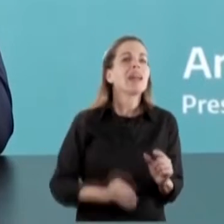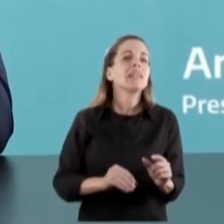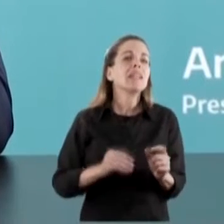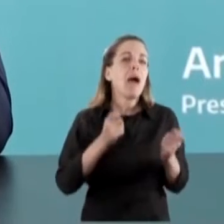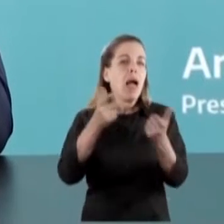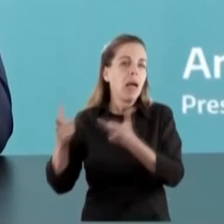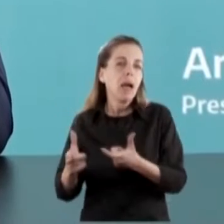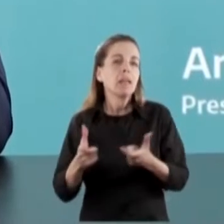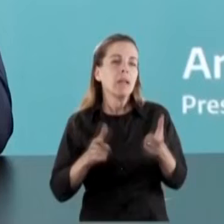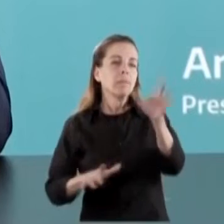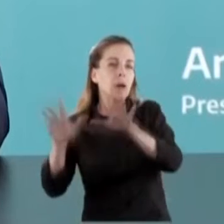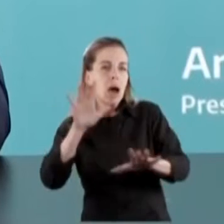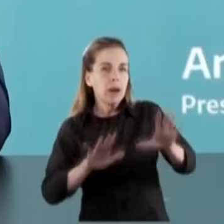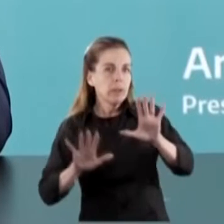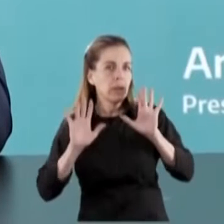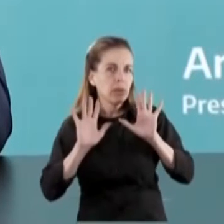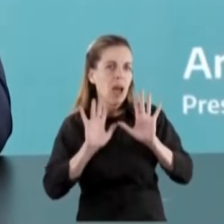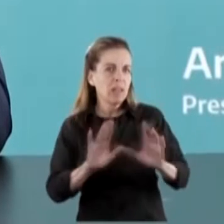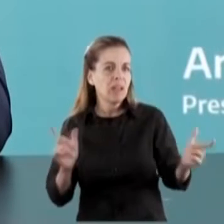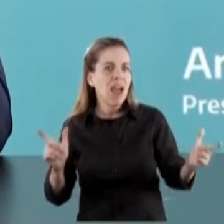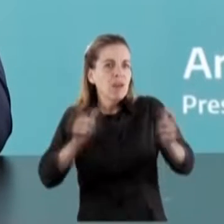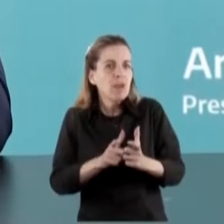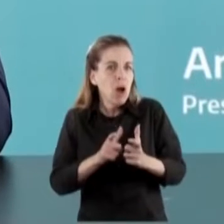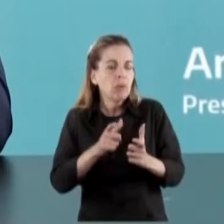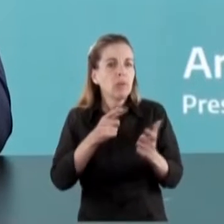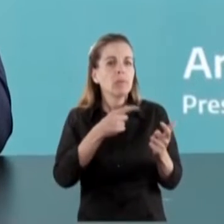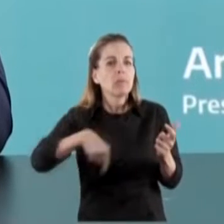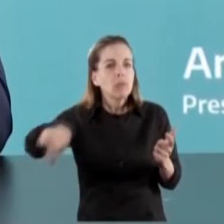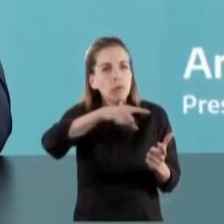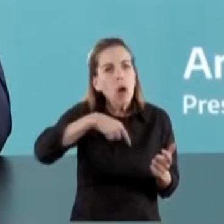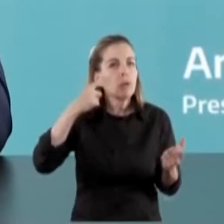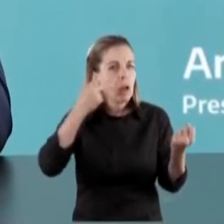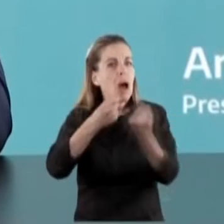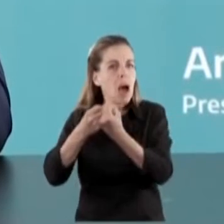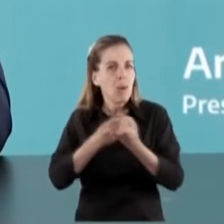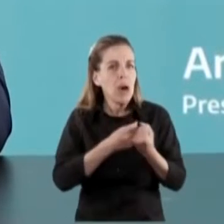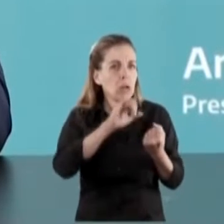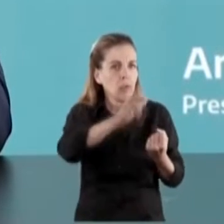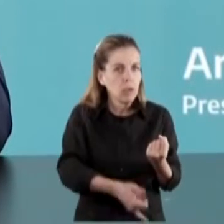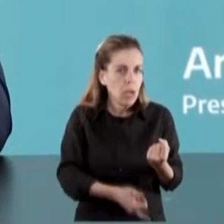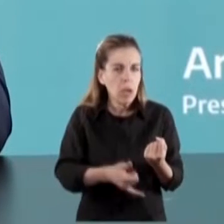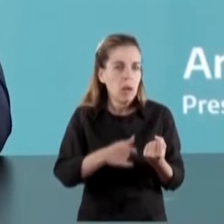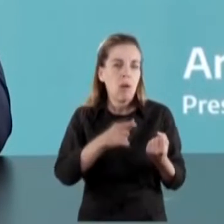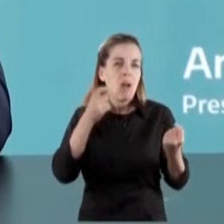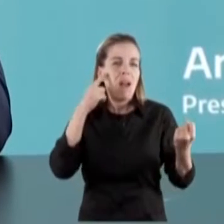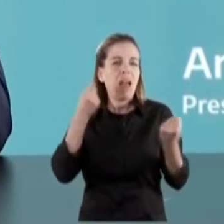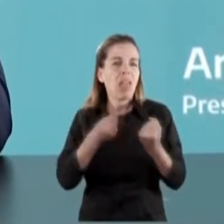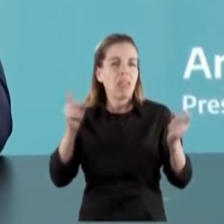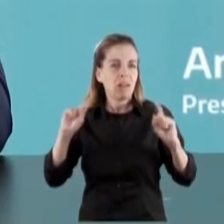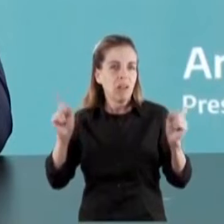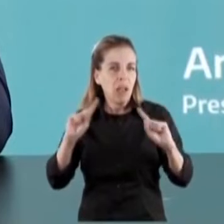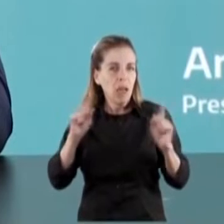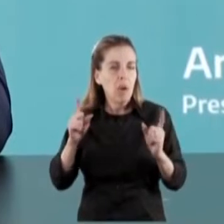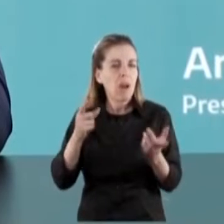sentido también fue unánime en la reunión del gabinete el repudio absoluto a los